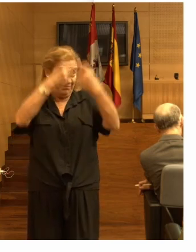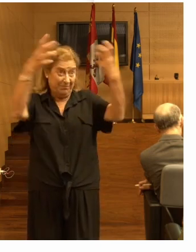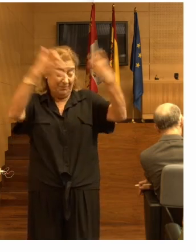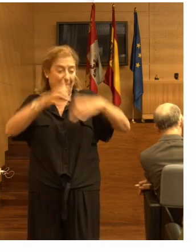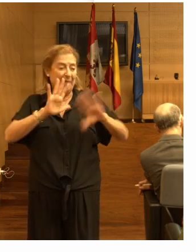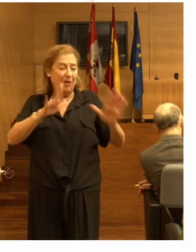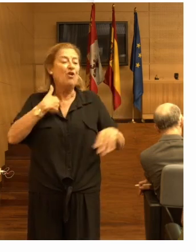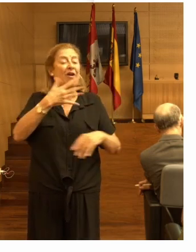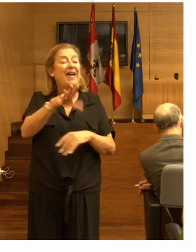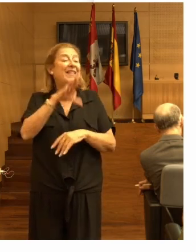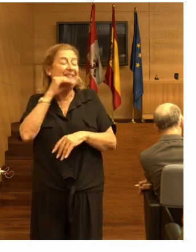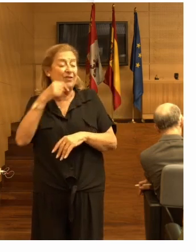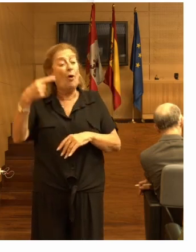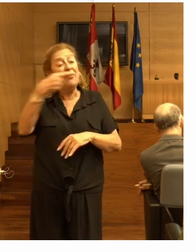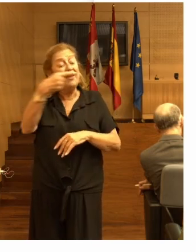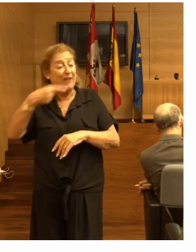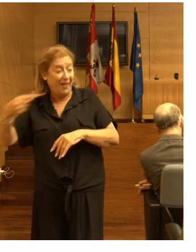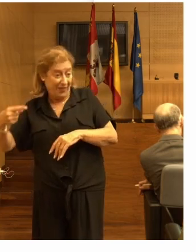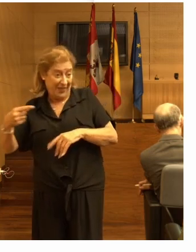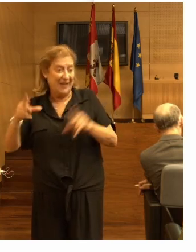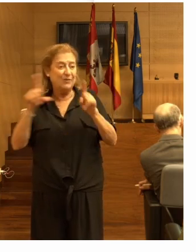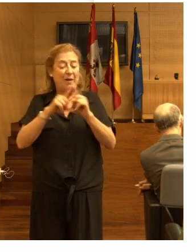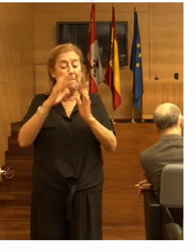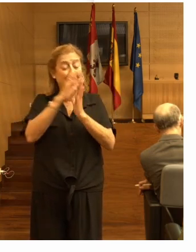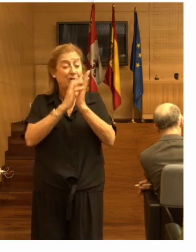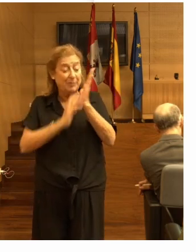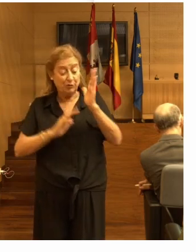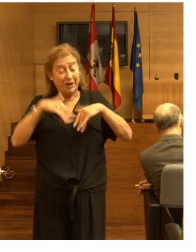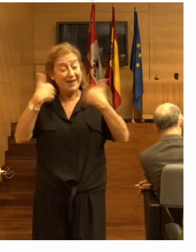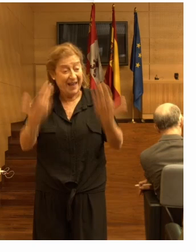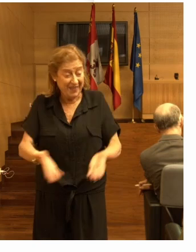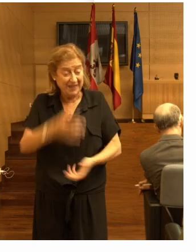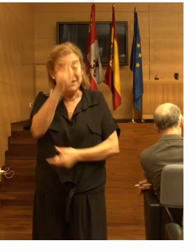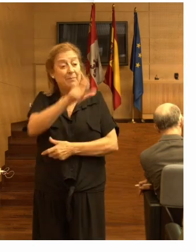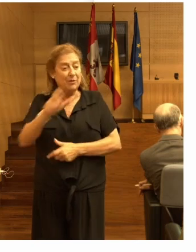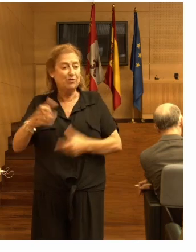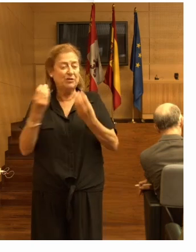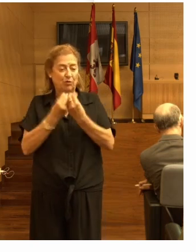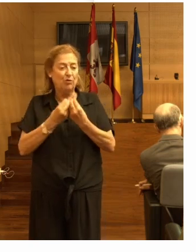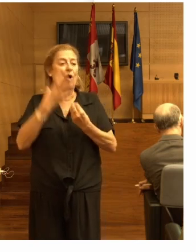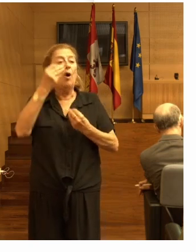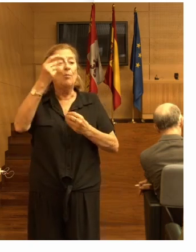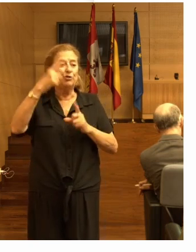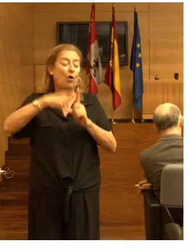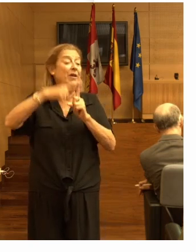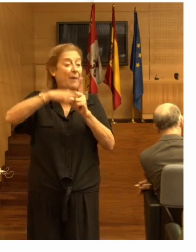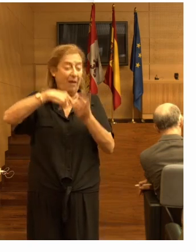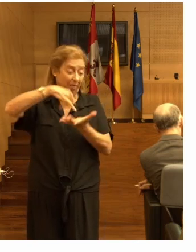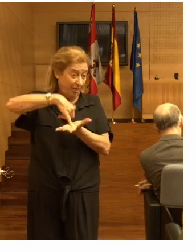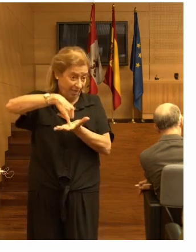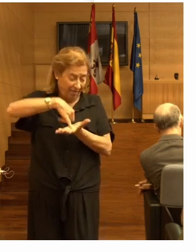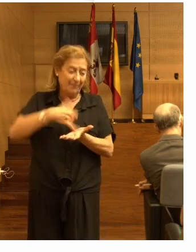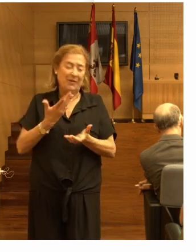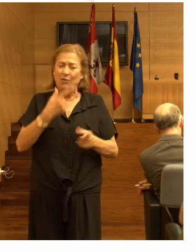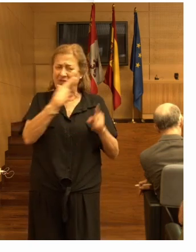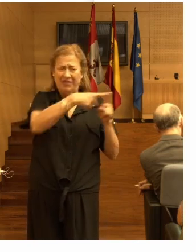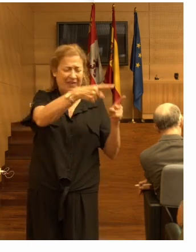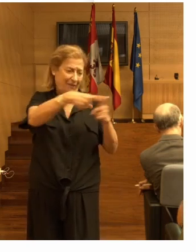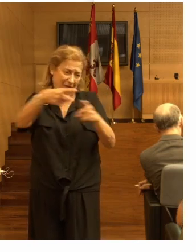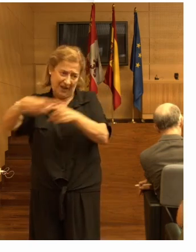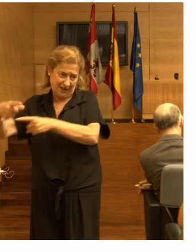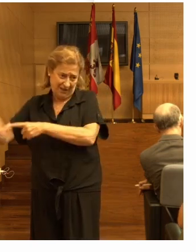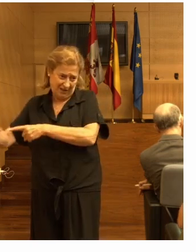entendido que las diferencias en la prevención de caídas en personas que tienen mucho nivel de fragilidad es muy diferente de